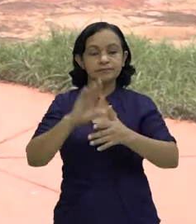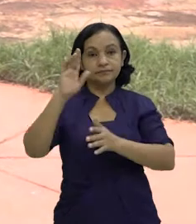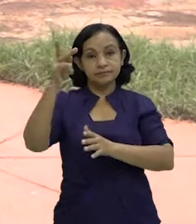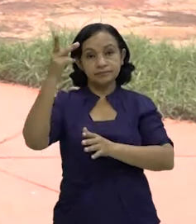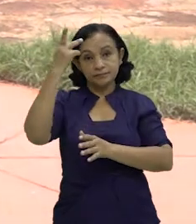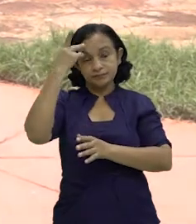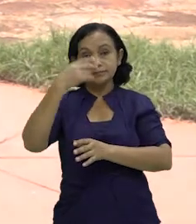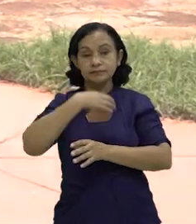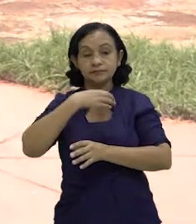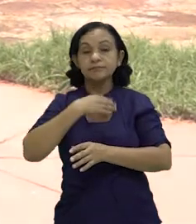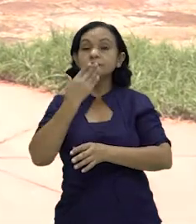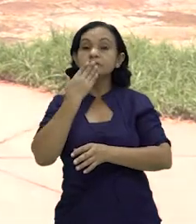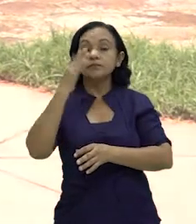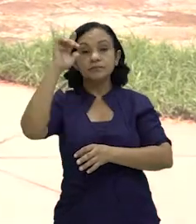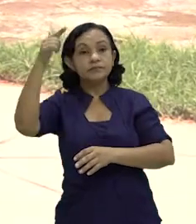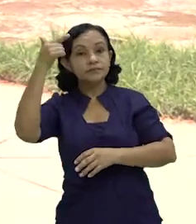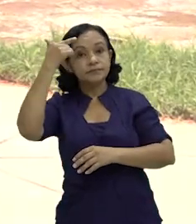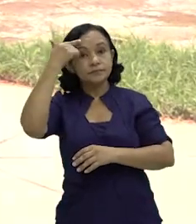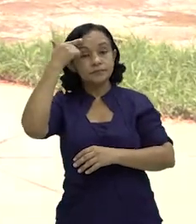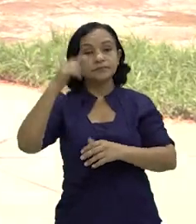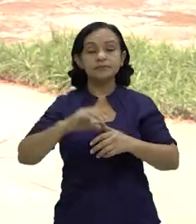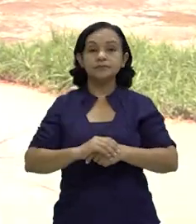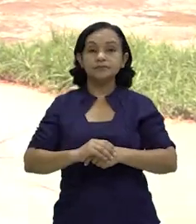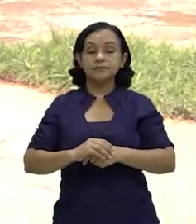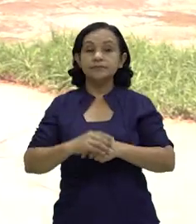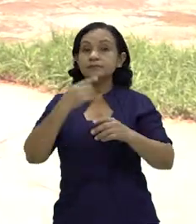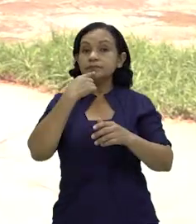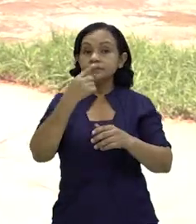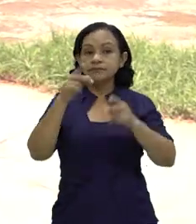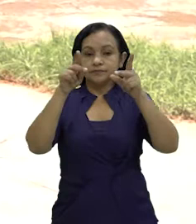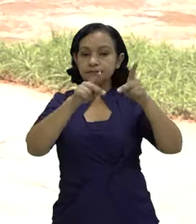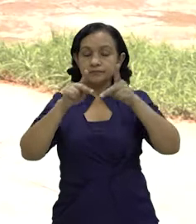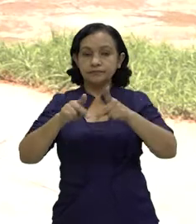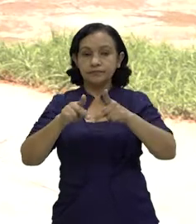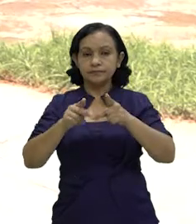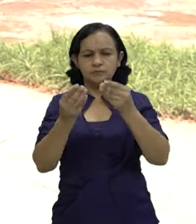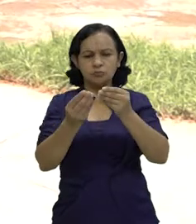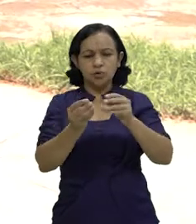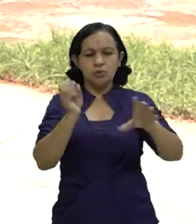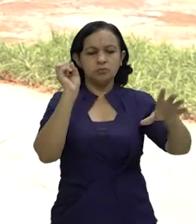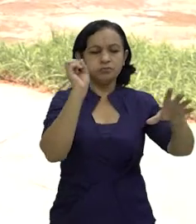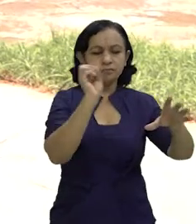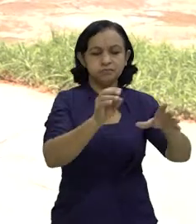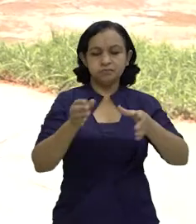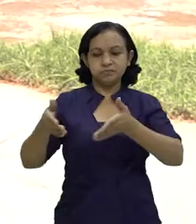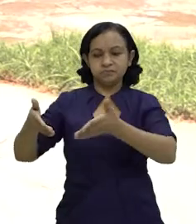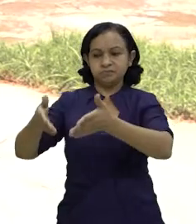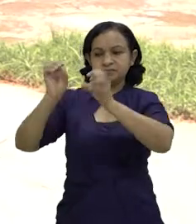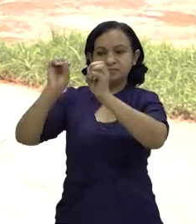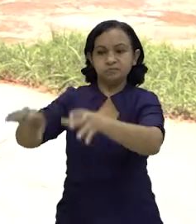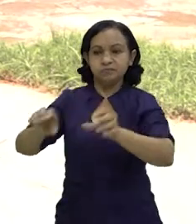tantas políticas que ha implementado nuestro buen gobierno para, digamos, que la persona no esté echando mucha basura en los